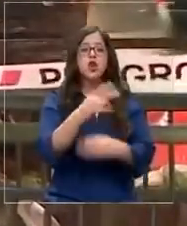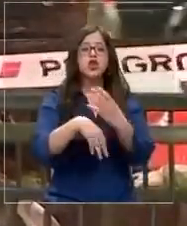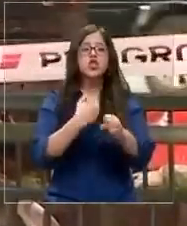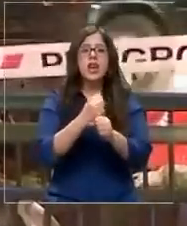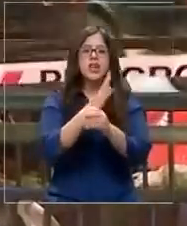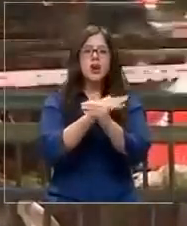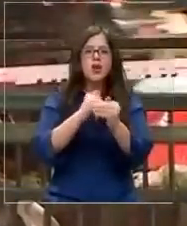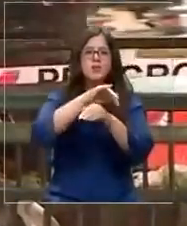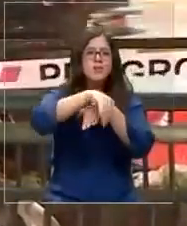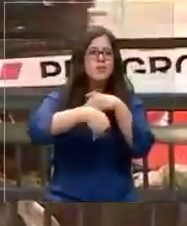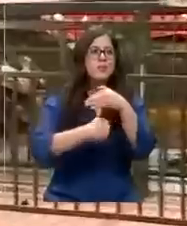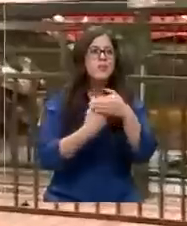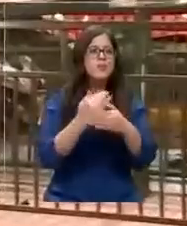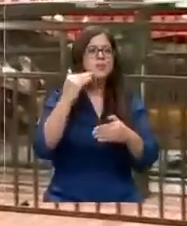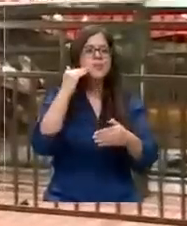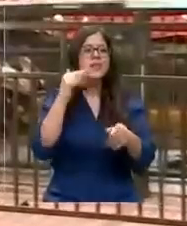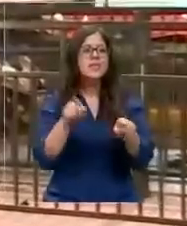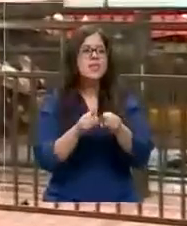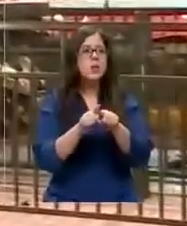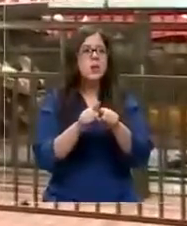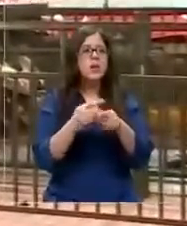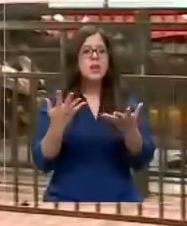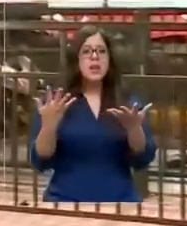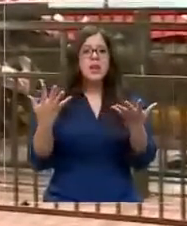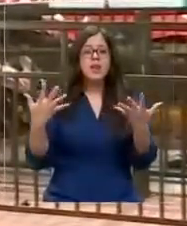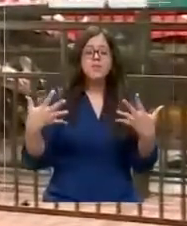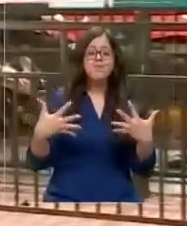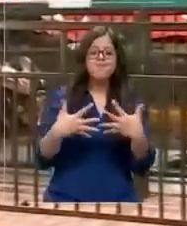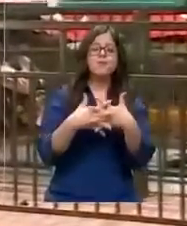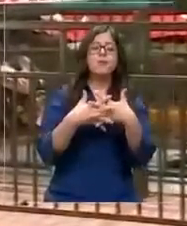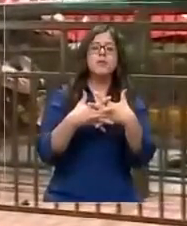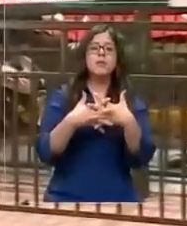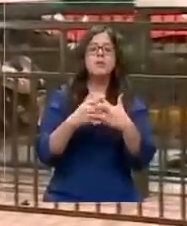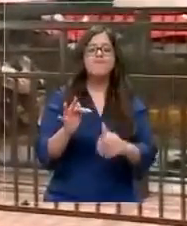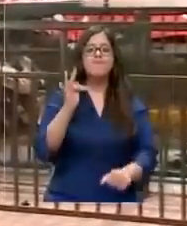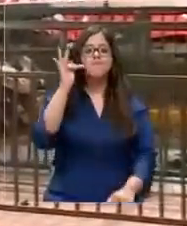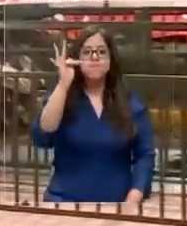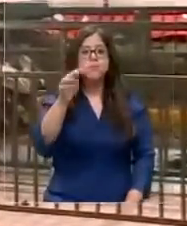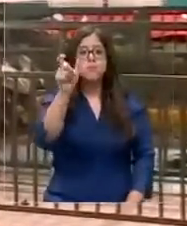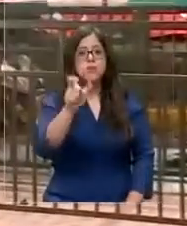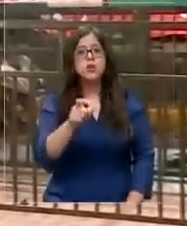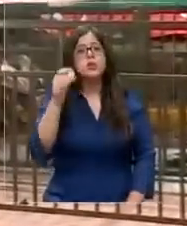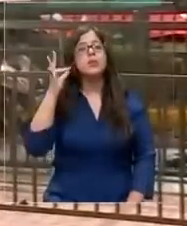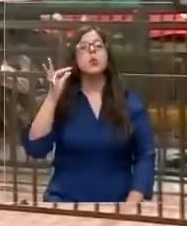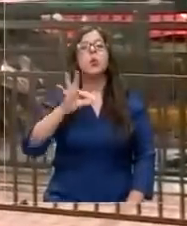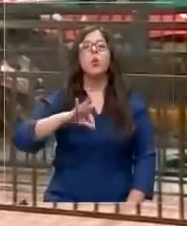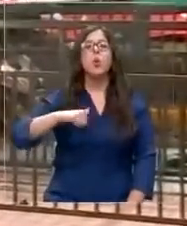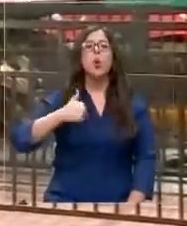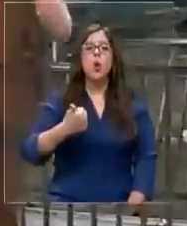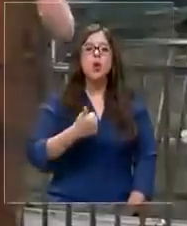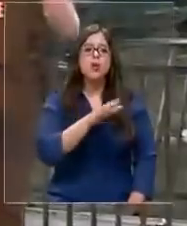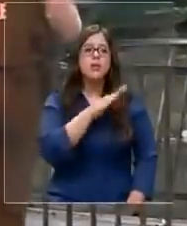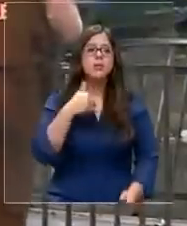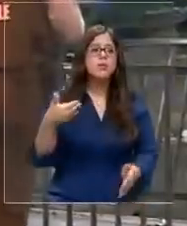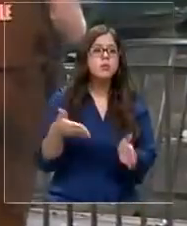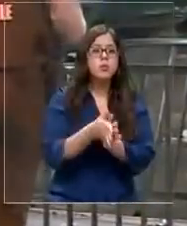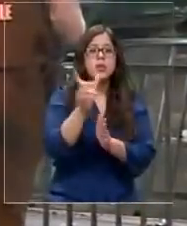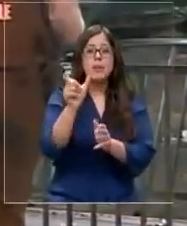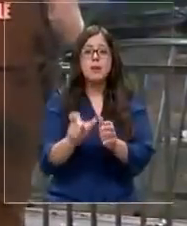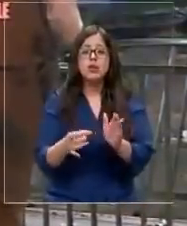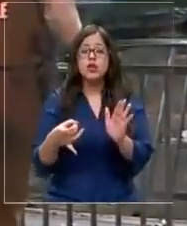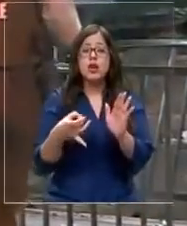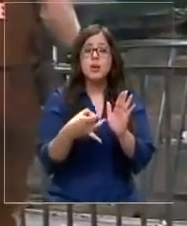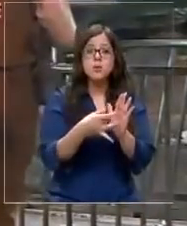misma madrugada, casi como una trágica coincidencia del destino. La joven perdió la vida a manos de un delincuente que huía de